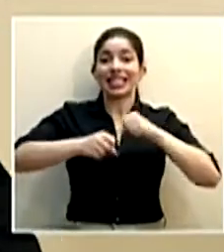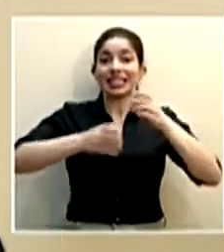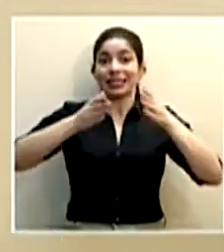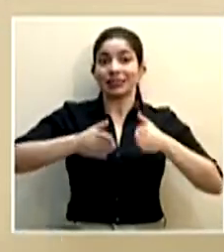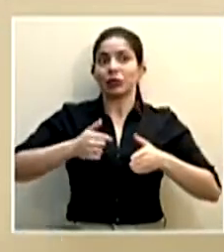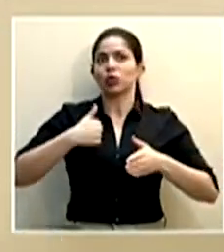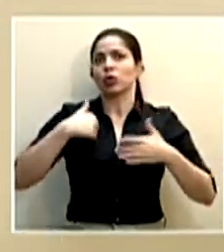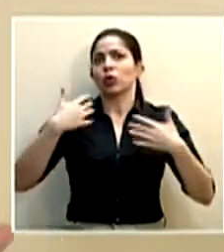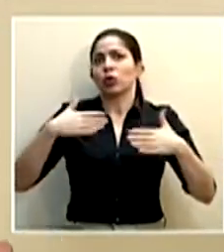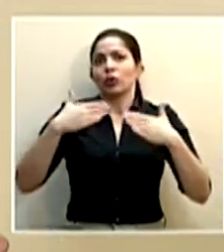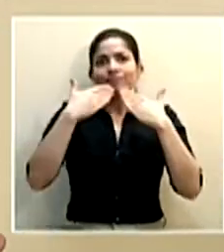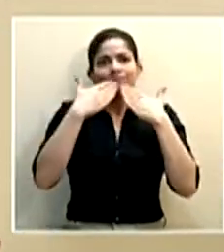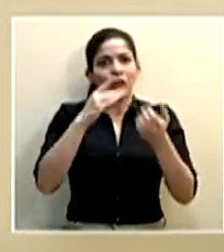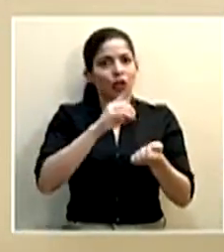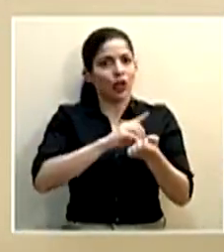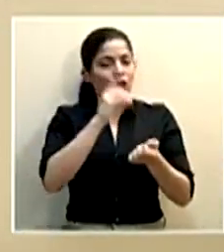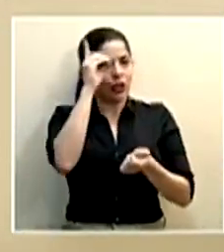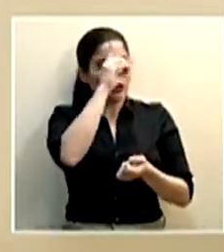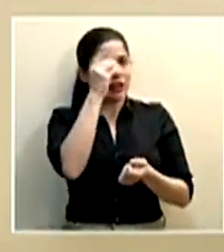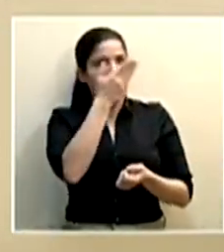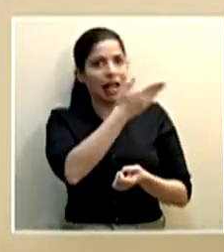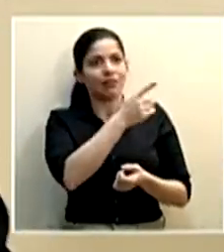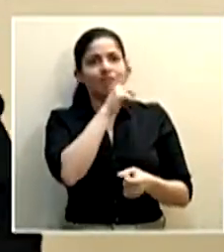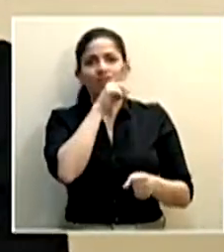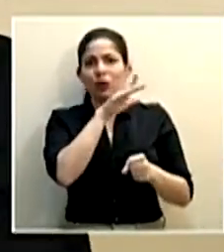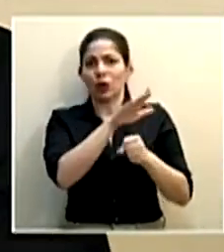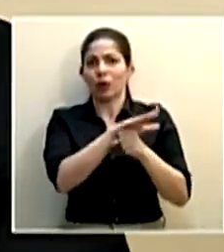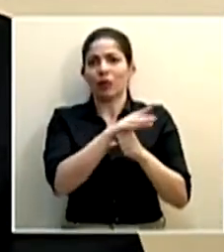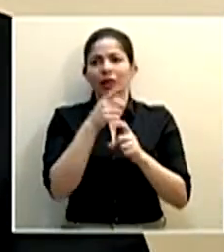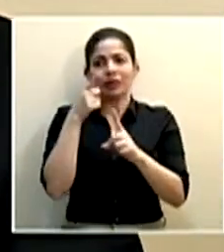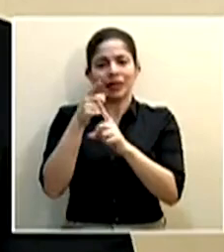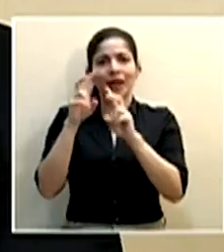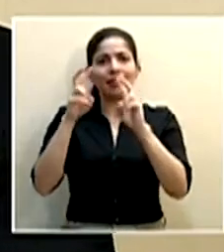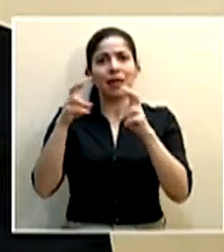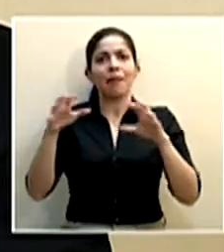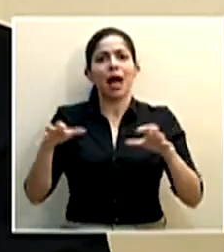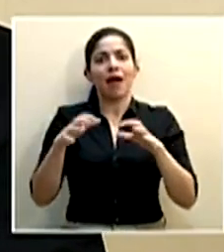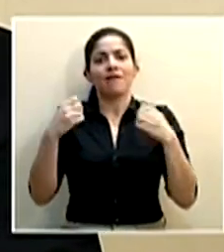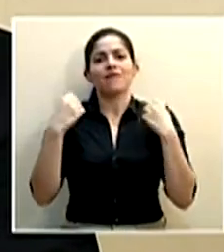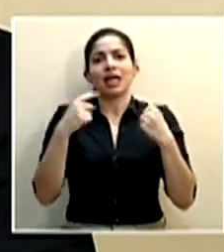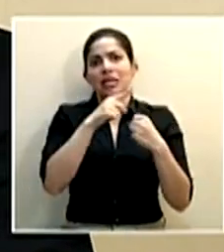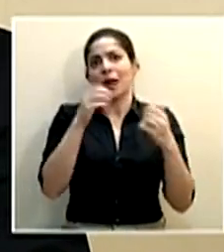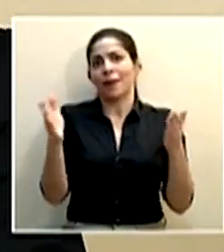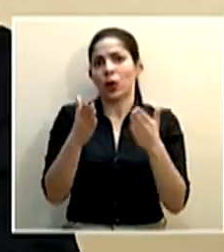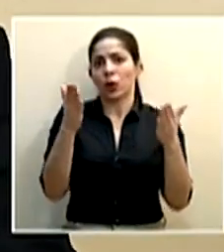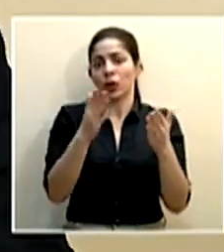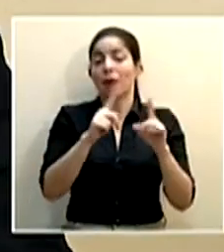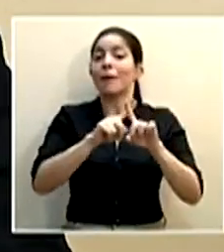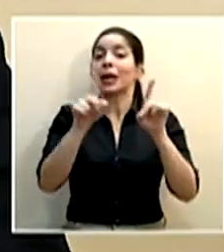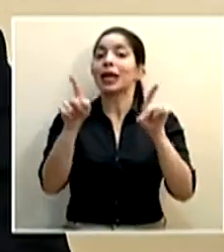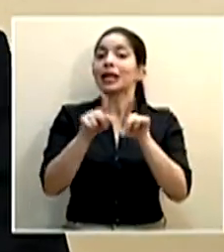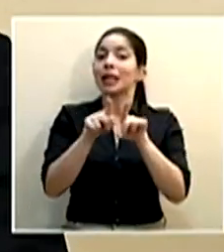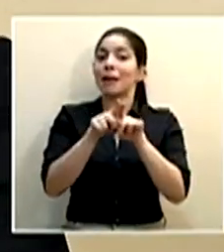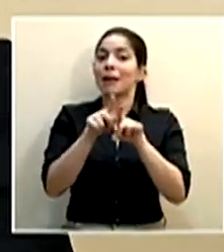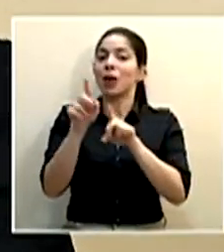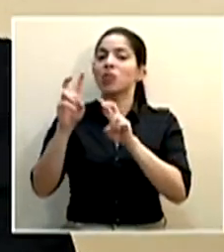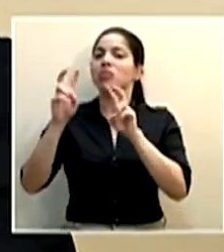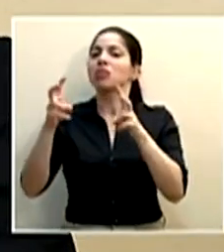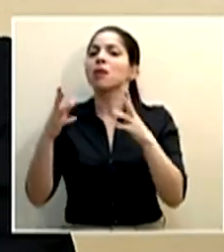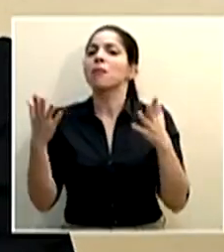tengo que agradecerle muchísimo al doctor Salas su compromiso por el tema de la actividad física. Pero también, aquí hay un tema de